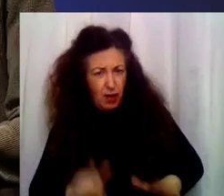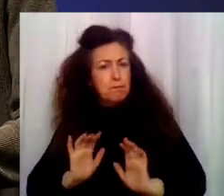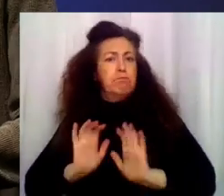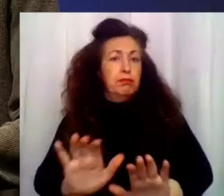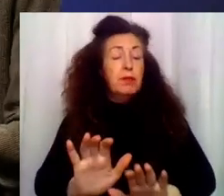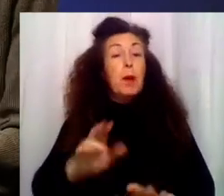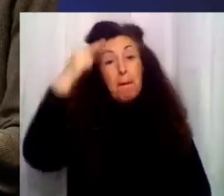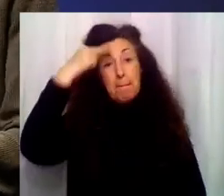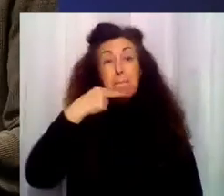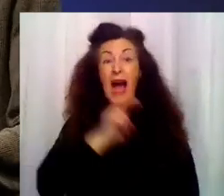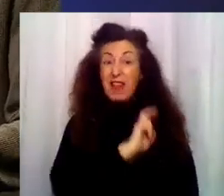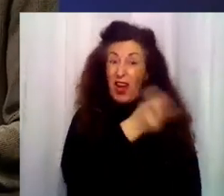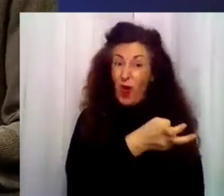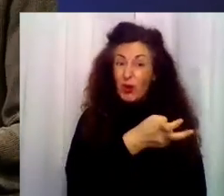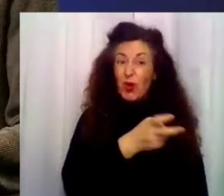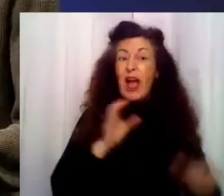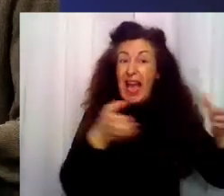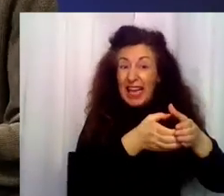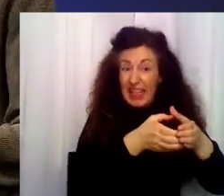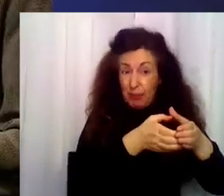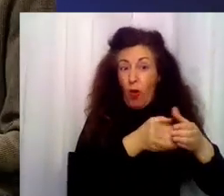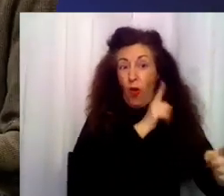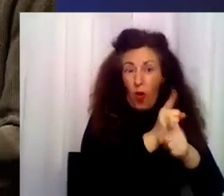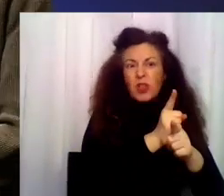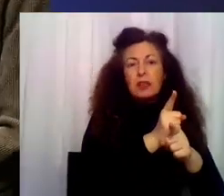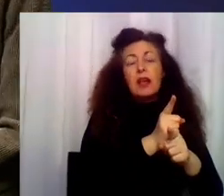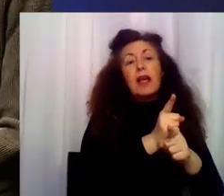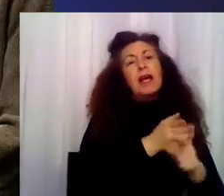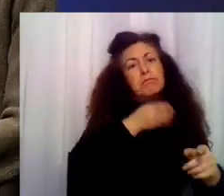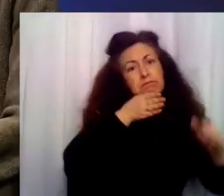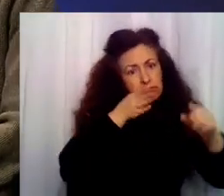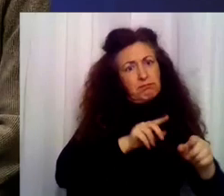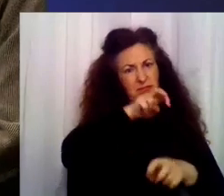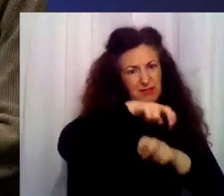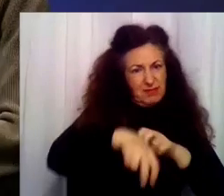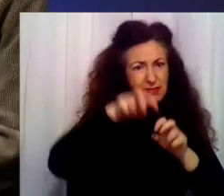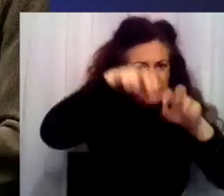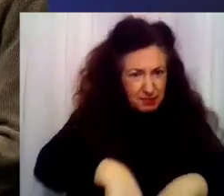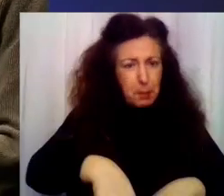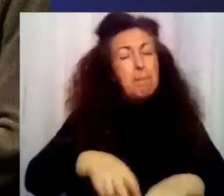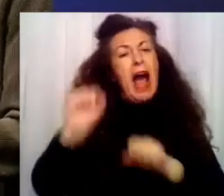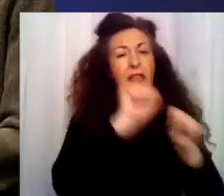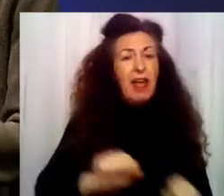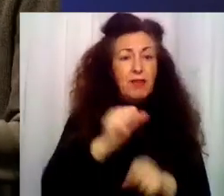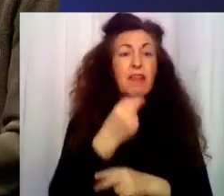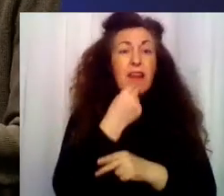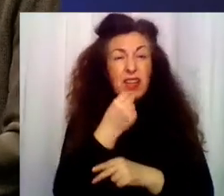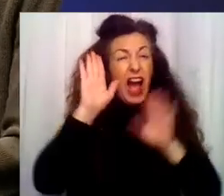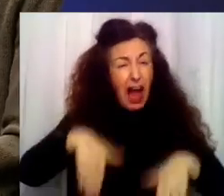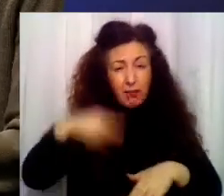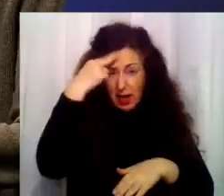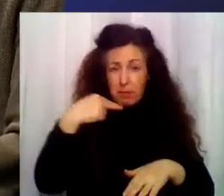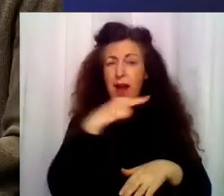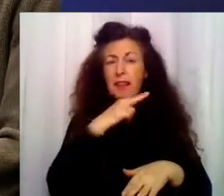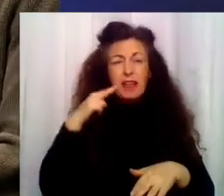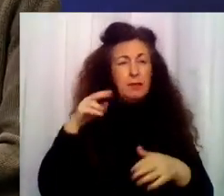contrario salió en defensa del árbitro y a partir de ahí el resto de padres, también de madres, convirtieron el terreno de juego en una batalla